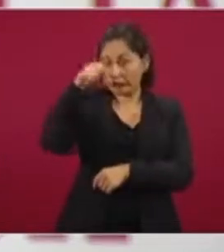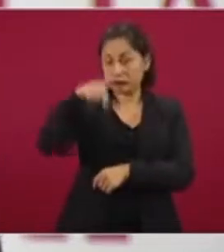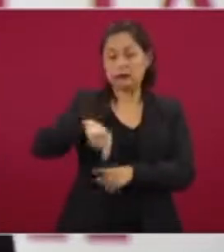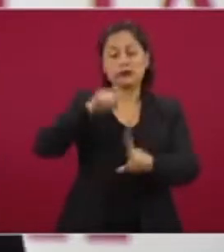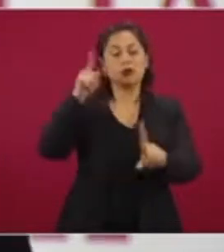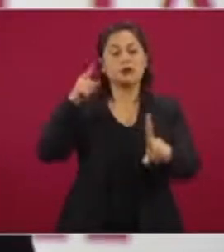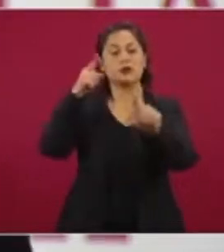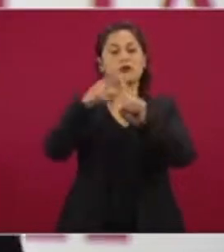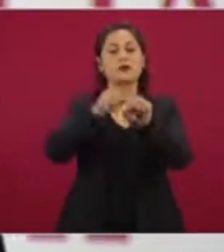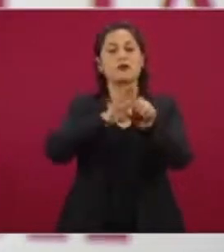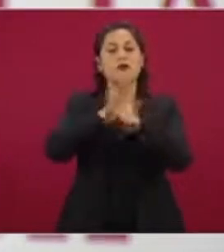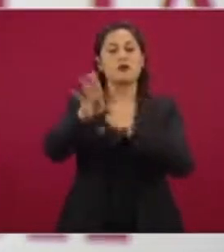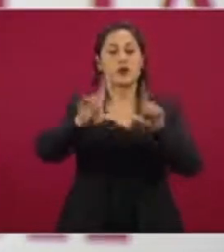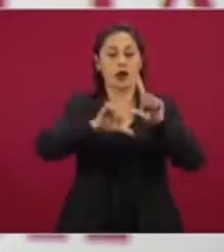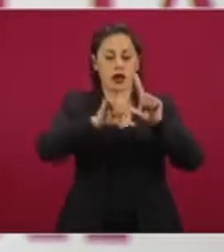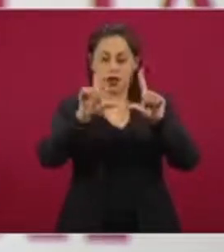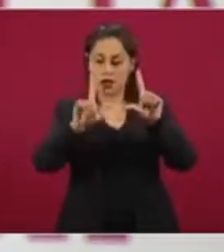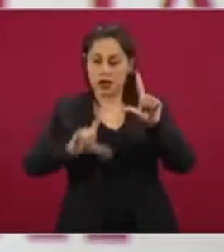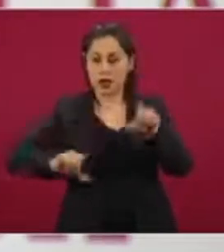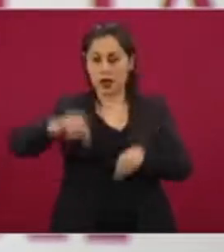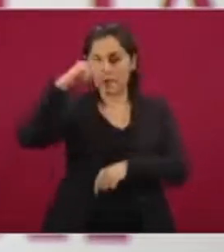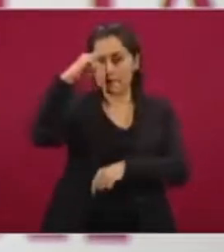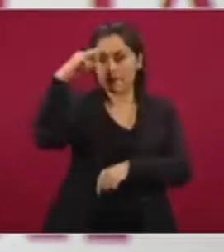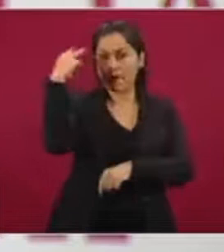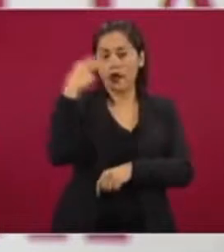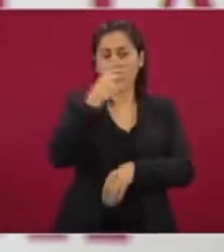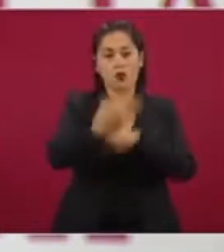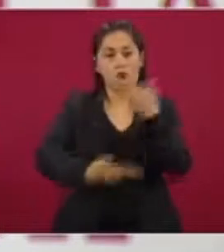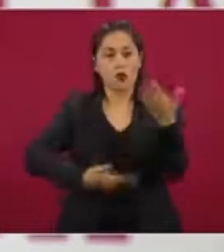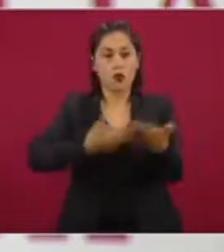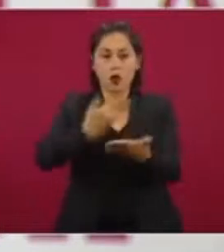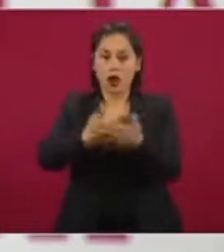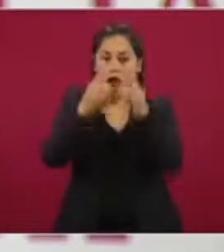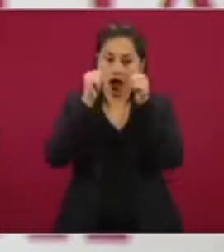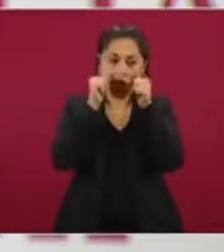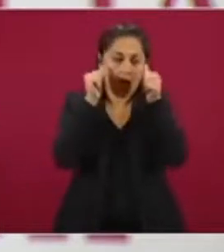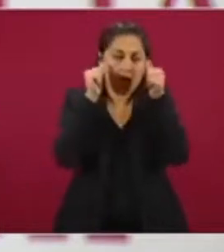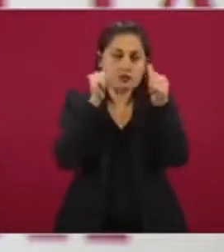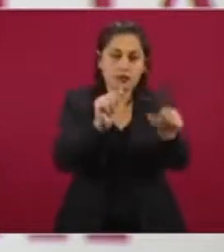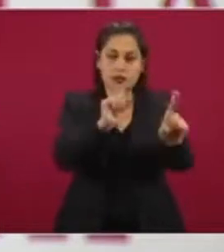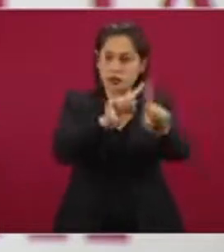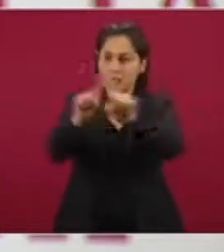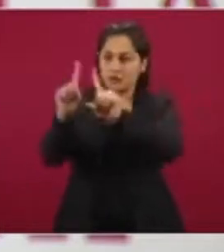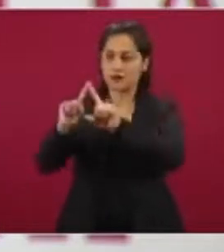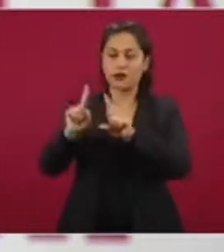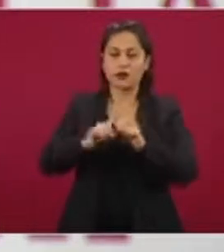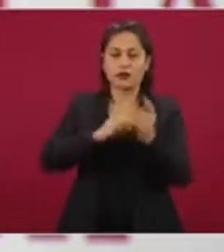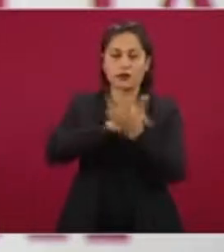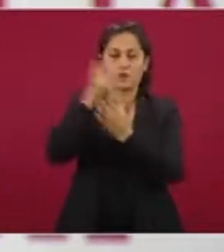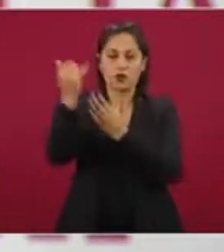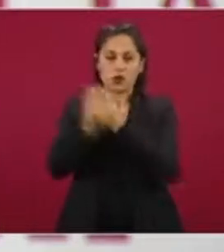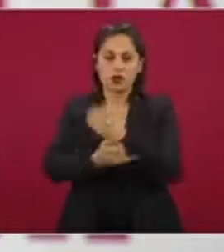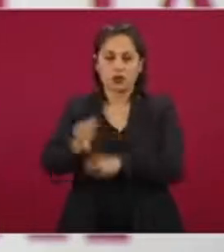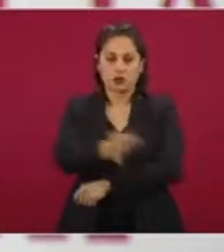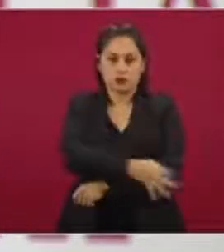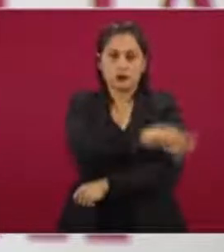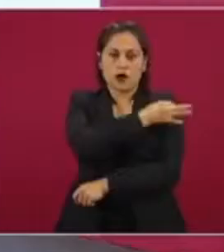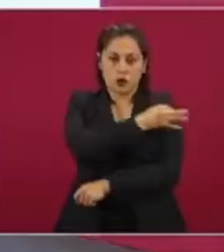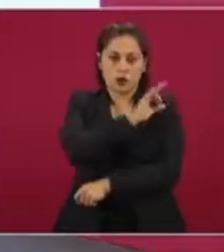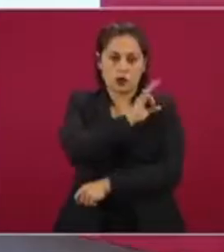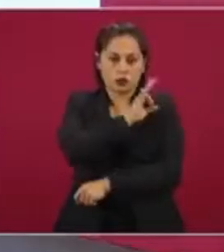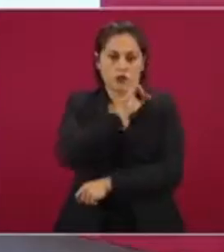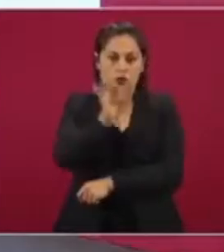el acceso amplio y oportuno a los proyectos de vacuna y conforme se vayan aprobando por las autoridades